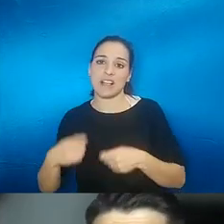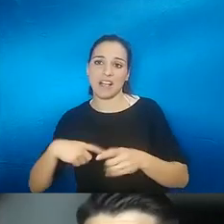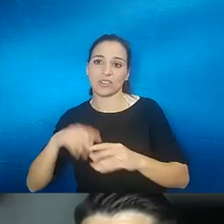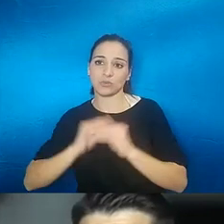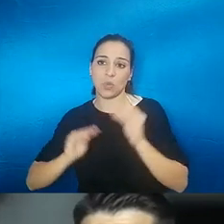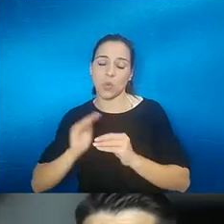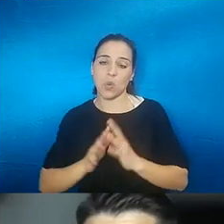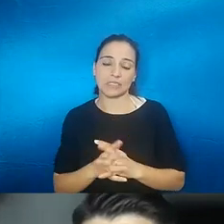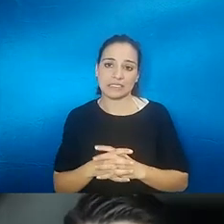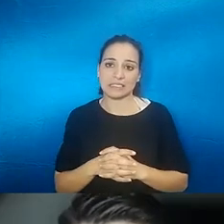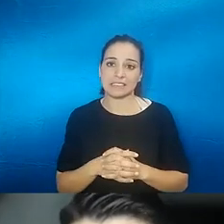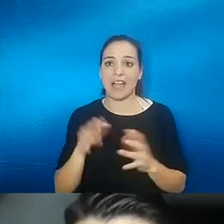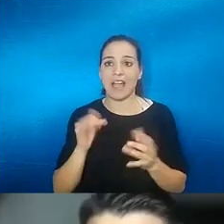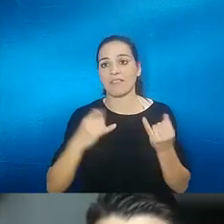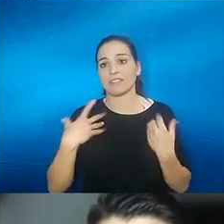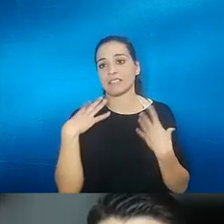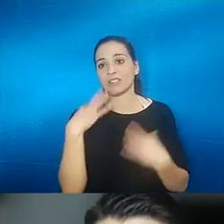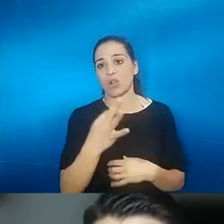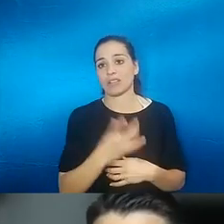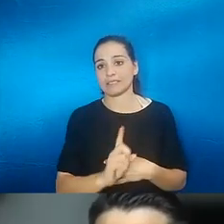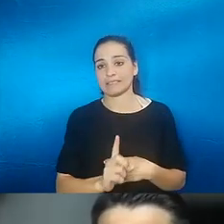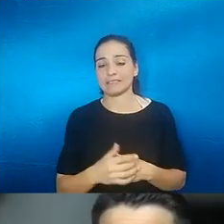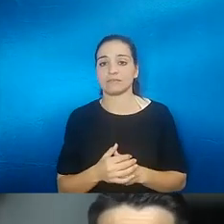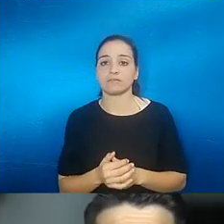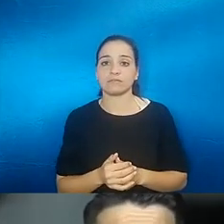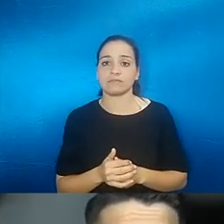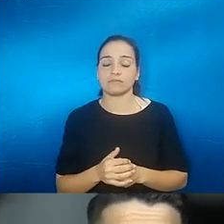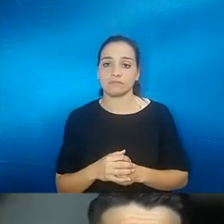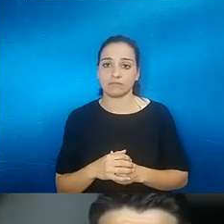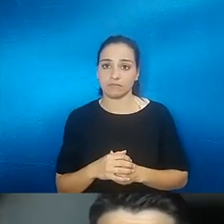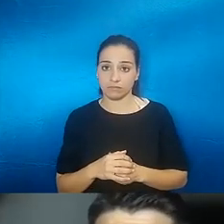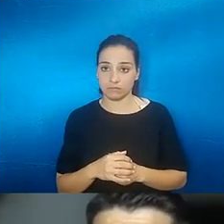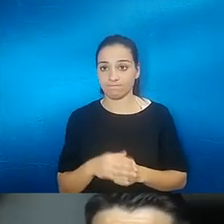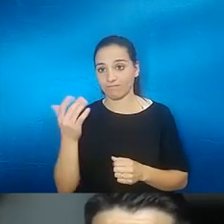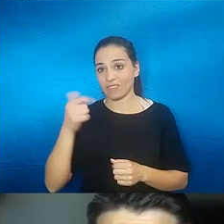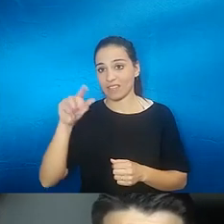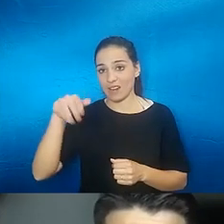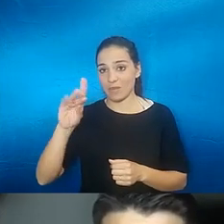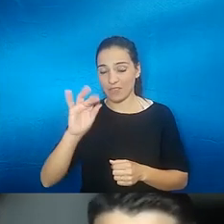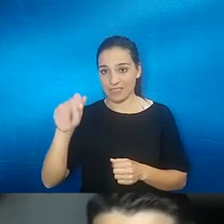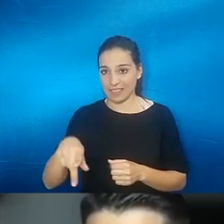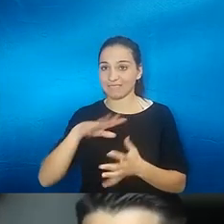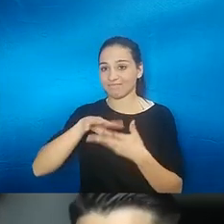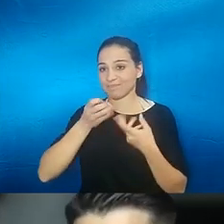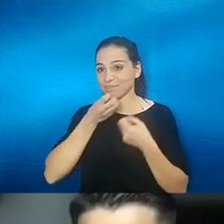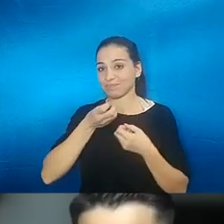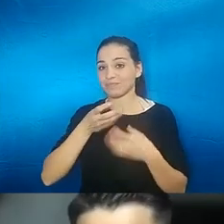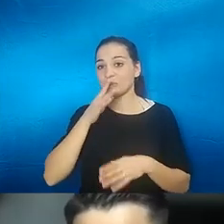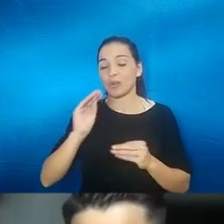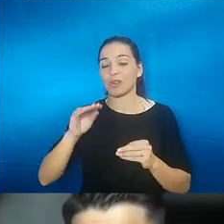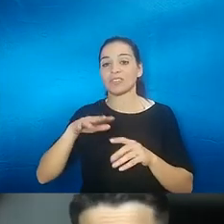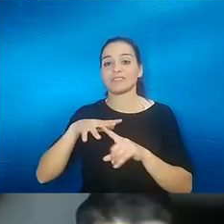bueno pues para creo que lo veo aquí para Almudena creo que para Almudena las noticias son buenas porque el problema que tienen España